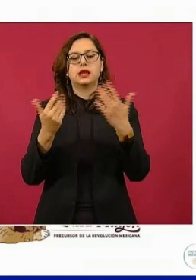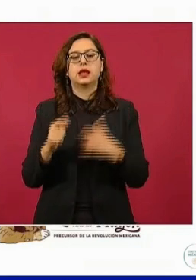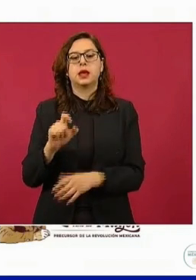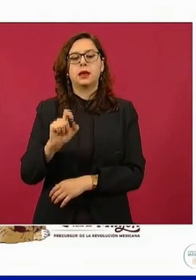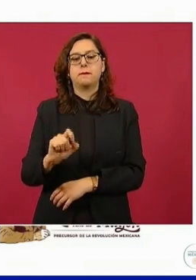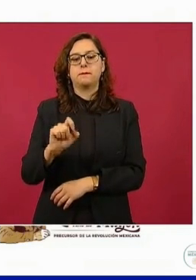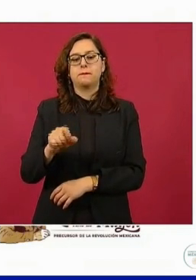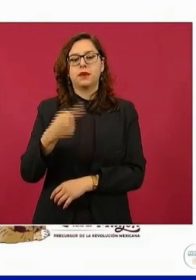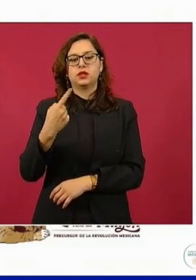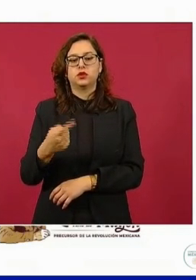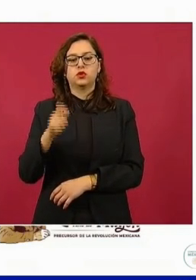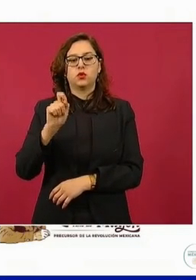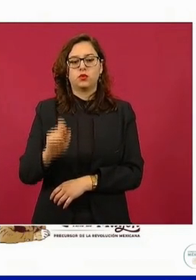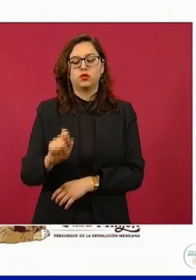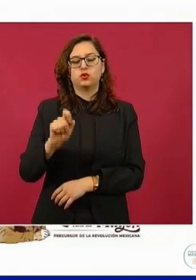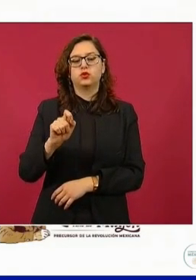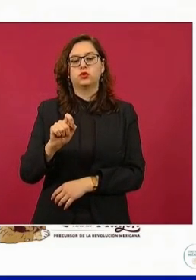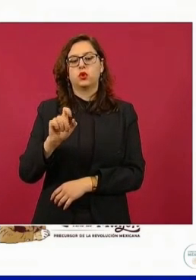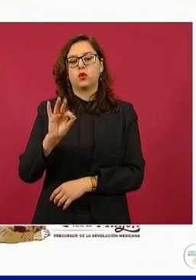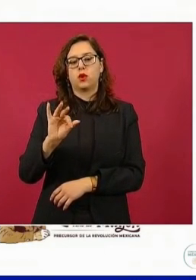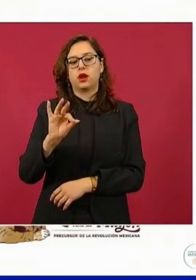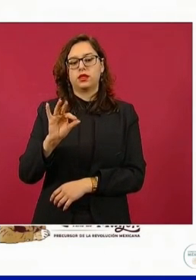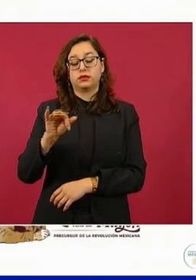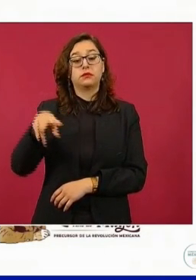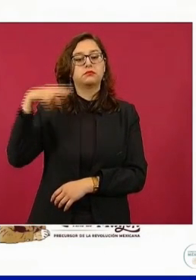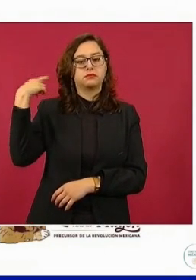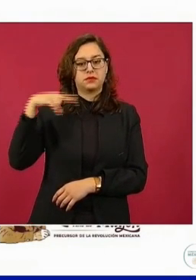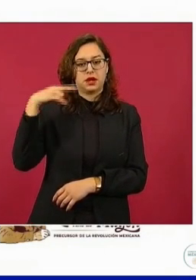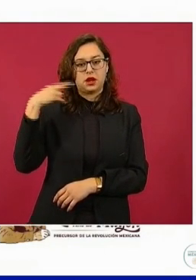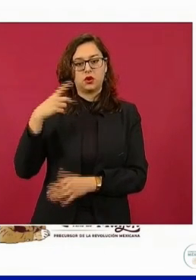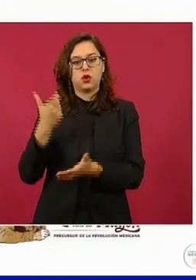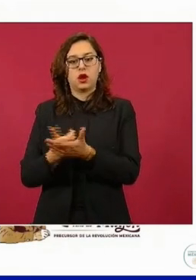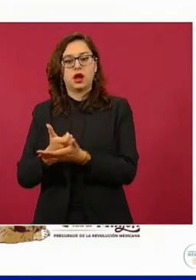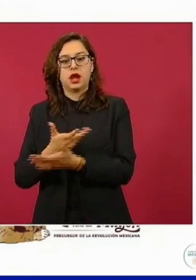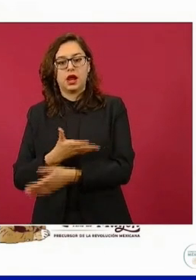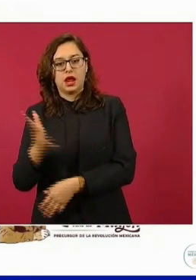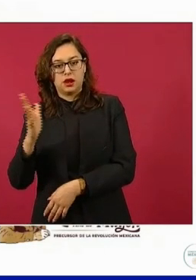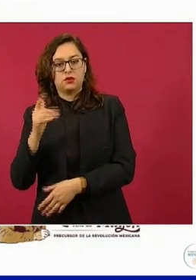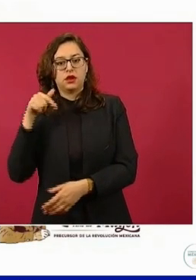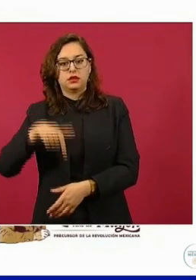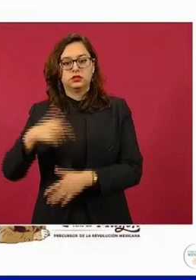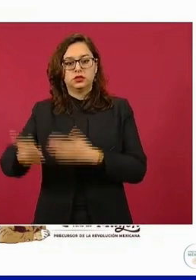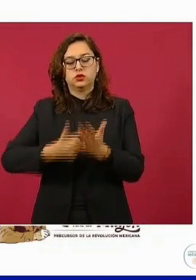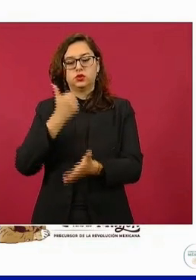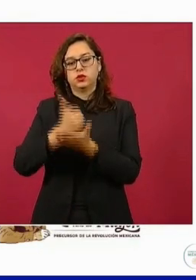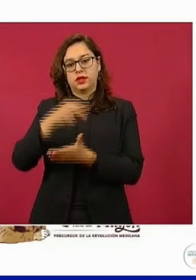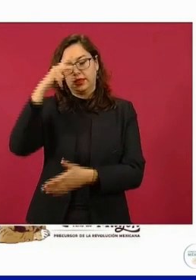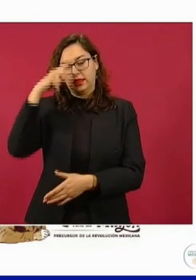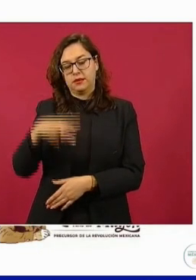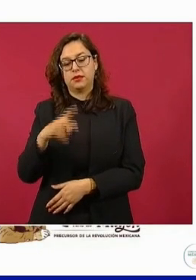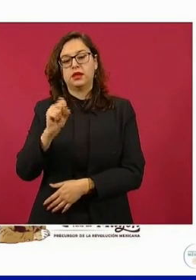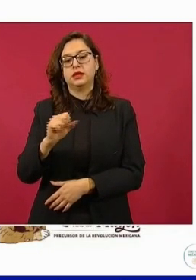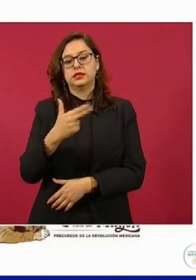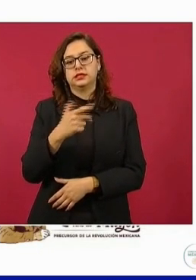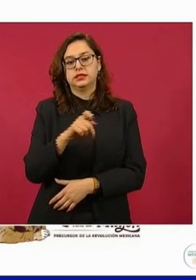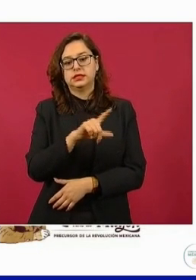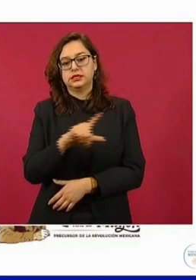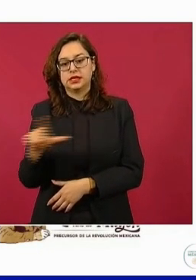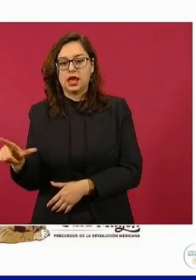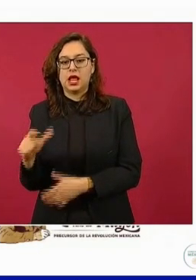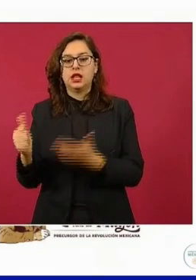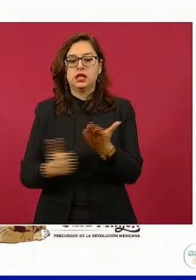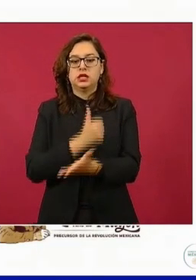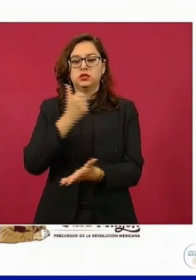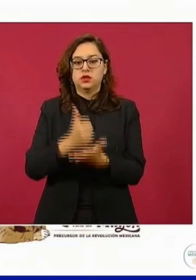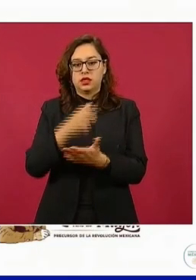Pemex en Veracruz, Veracruz. Las más caras, 25.99 aquí en la Ciudad de México, en Álvaro Obregón de Shell y también